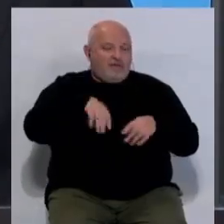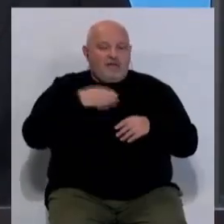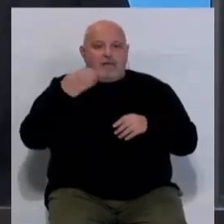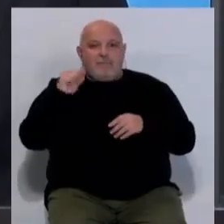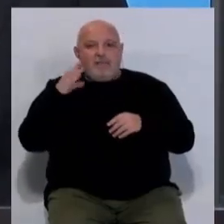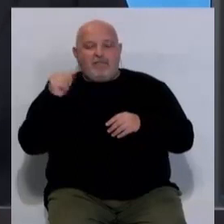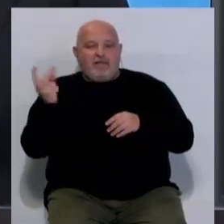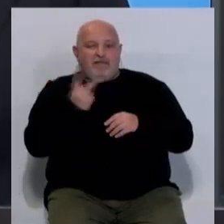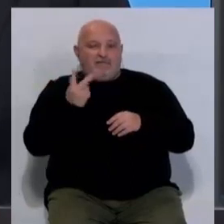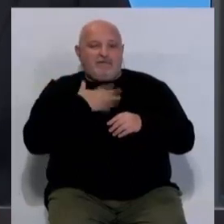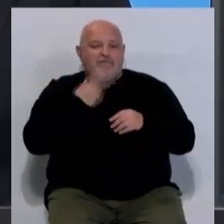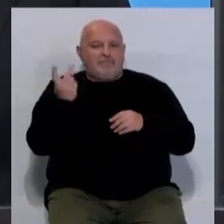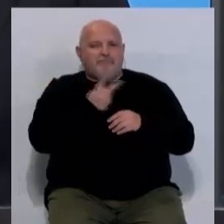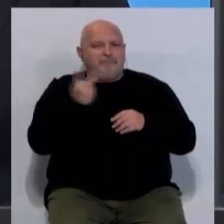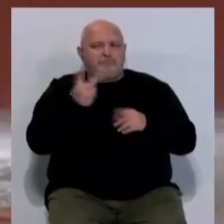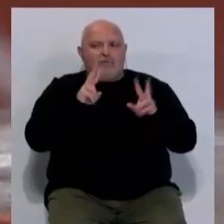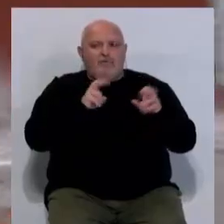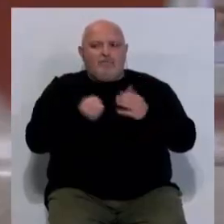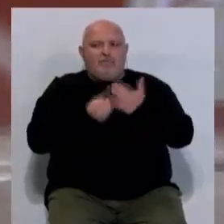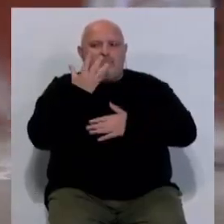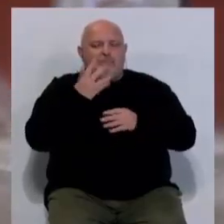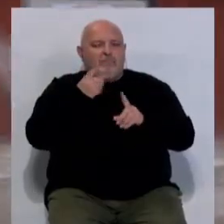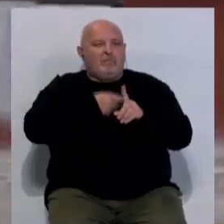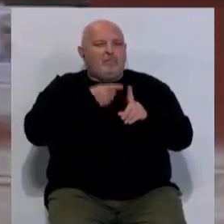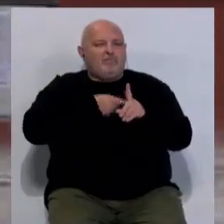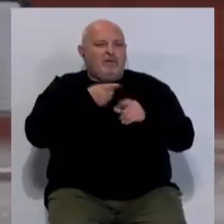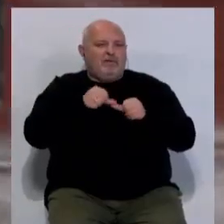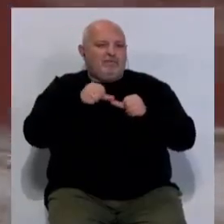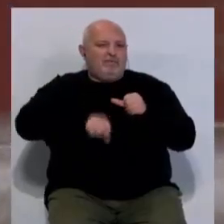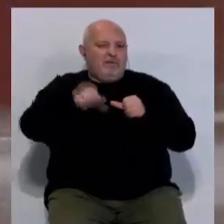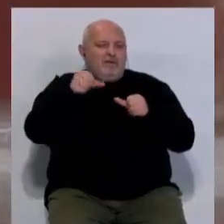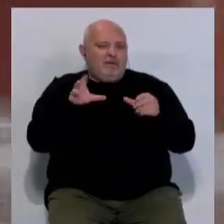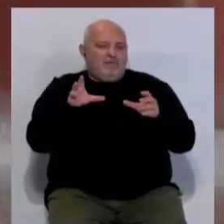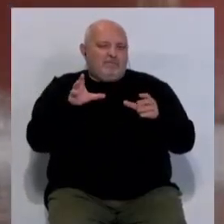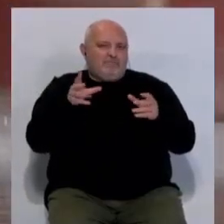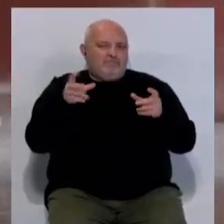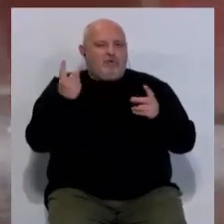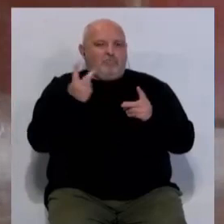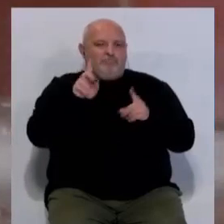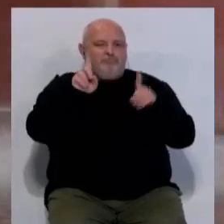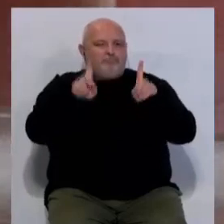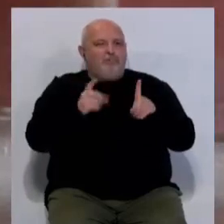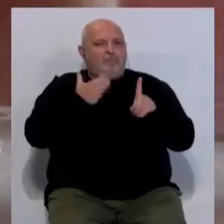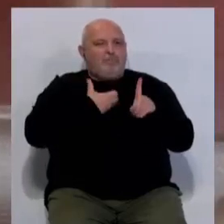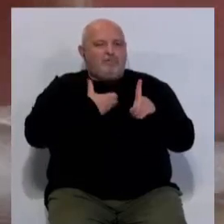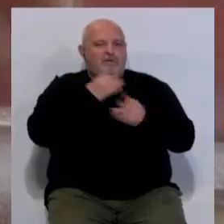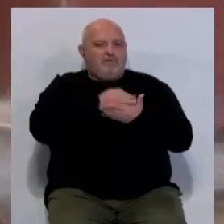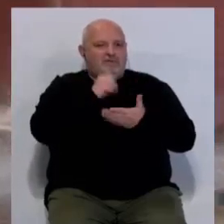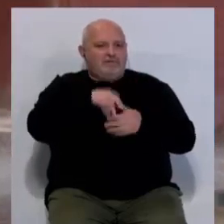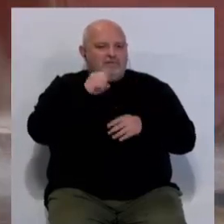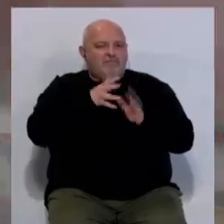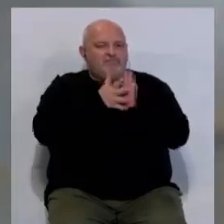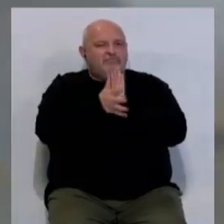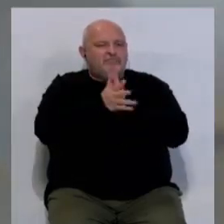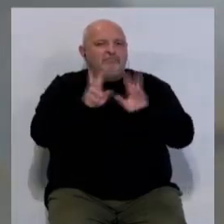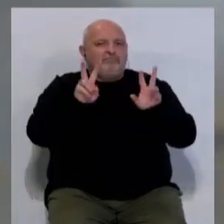Cabada, han dado a conocer esta importante novedad en el transcurso de una rueda de prensa conjunta que han ofrecido en el ayuntamiento isleño, donde han